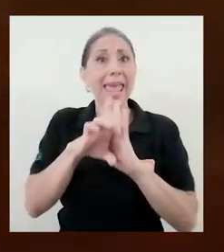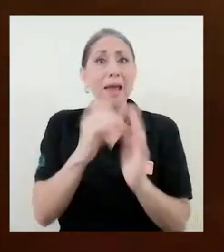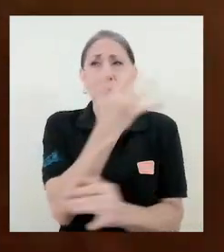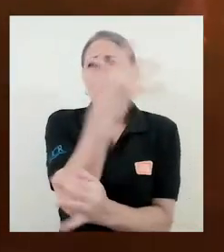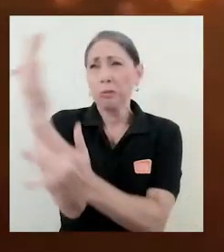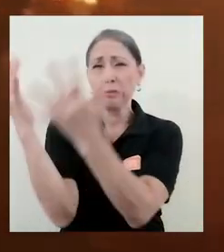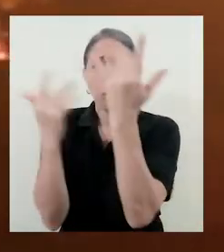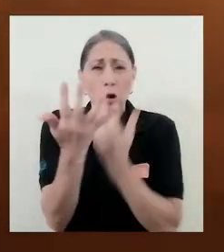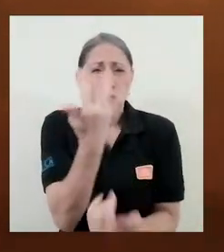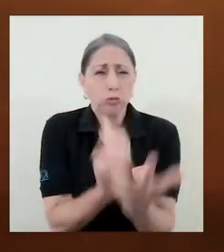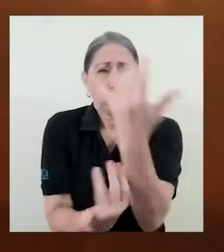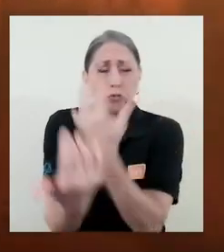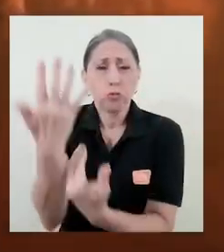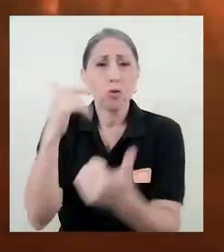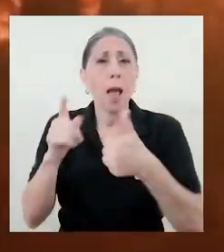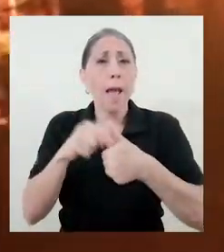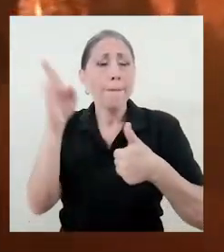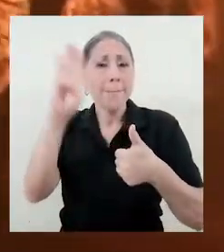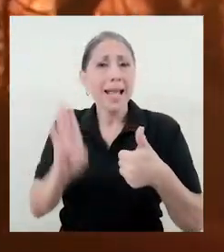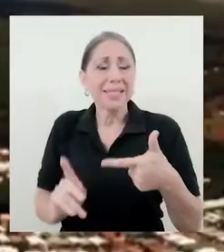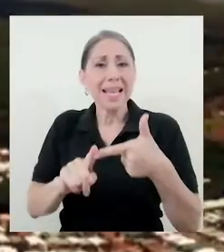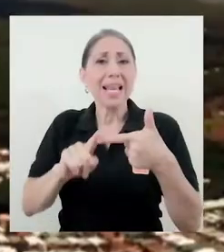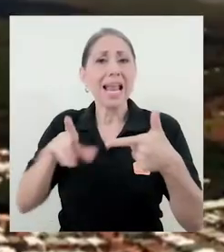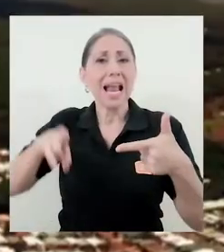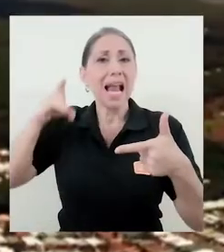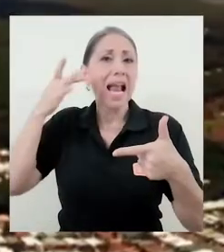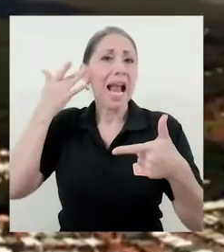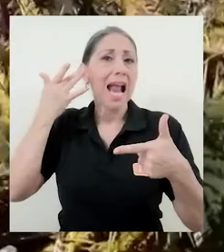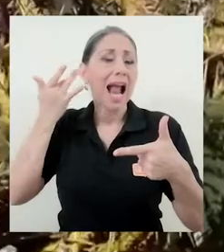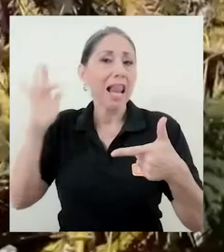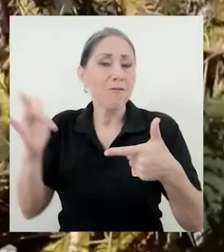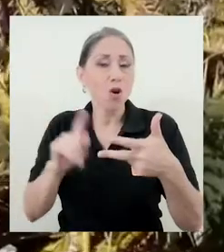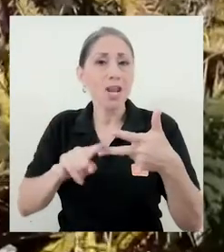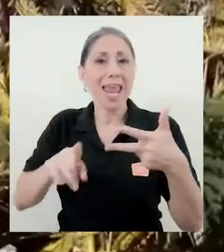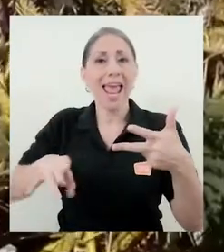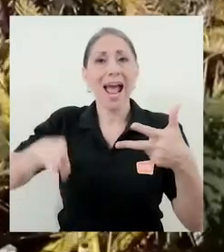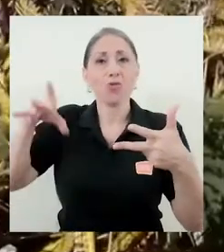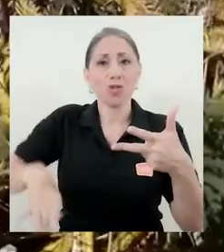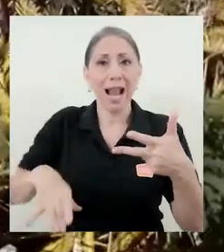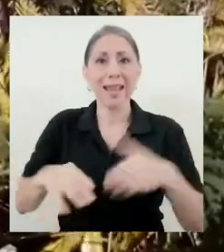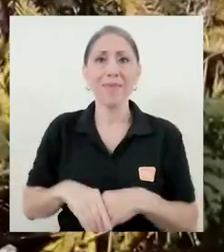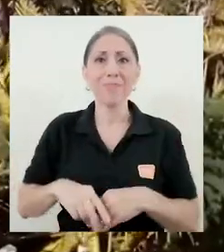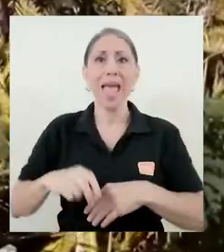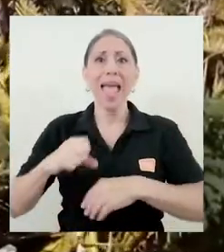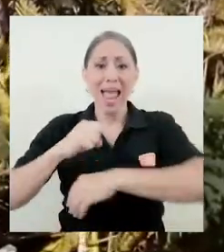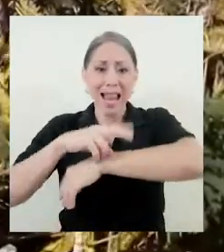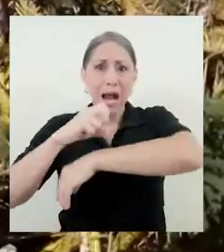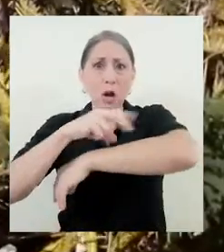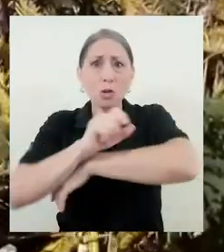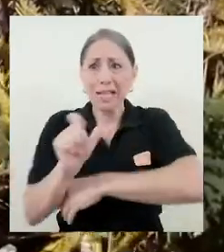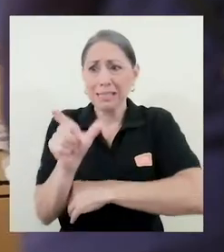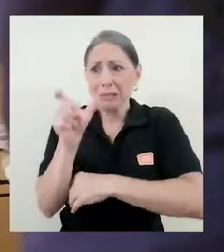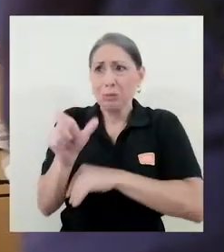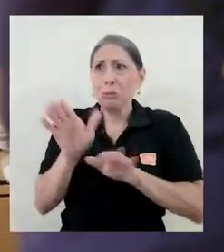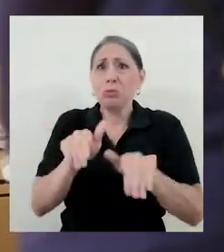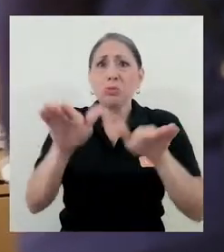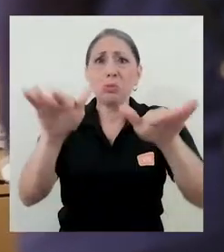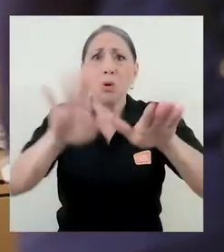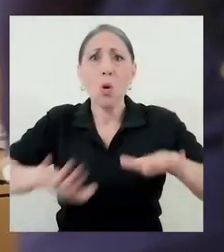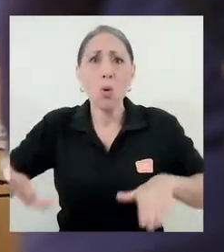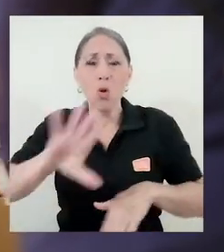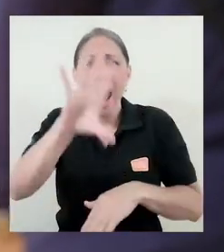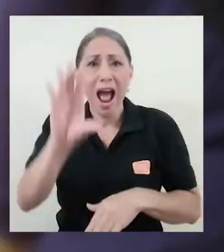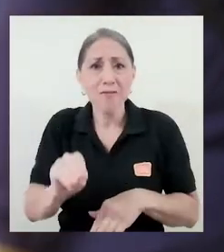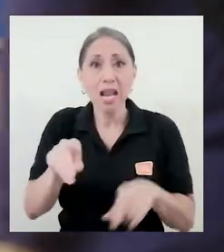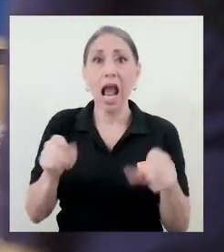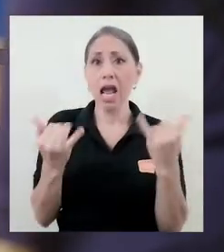forestales sin precedentes en Brasil, California y Australia, la invasión de langostas en el cuerno de África y ahora la